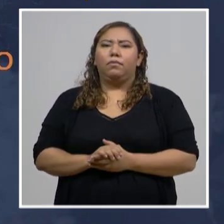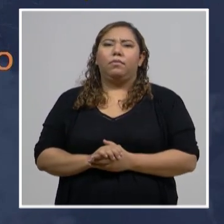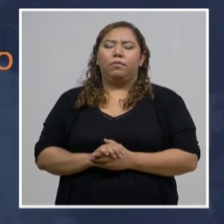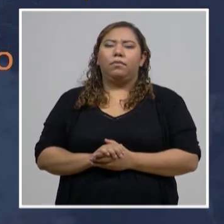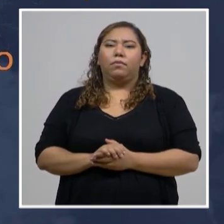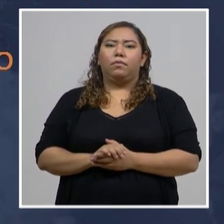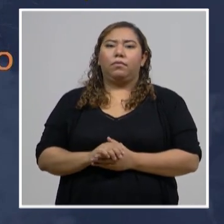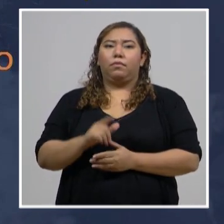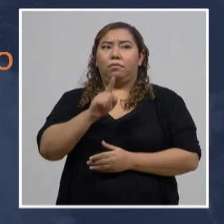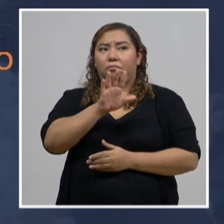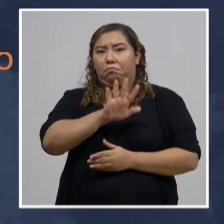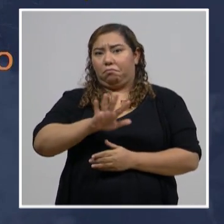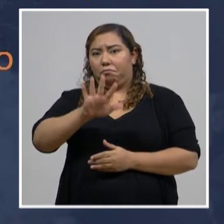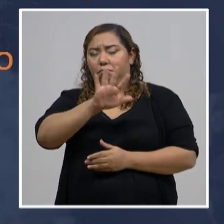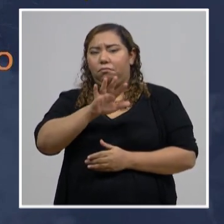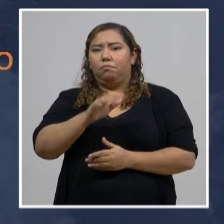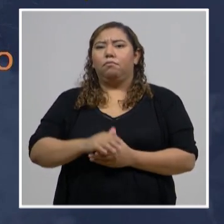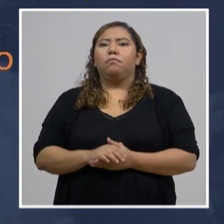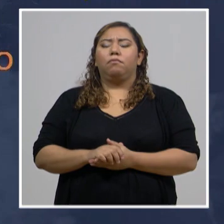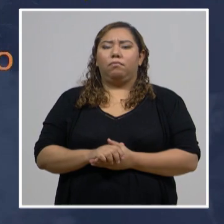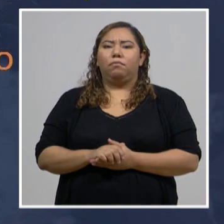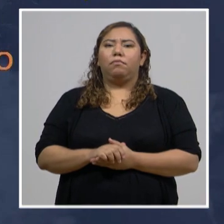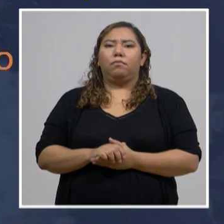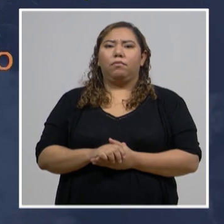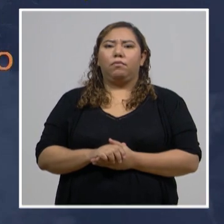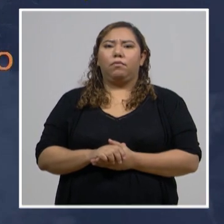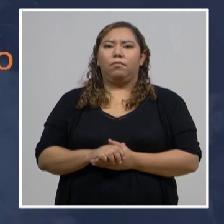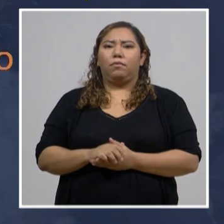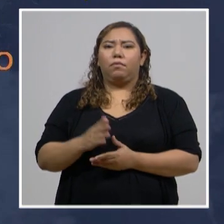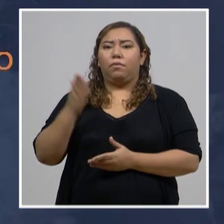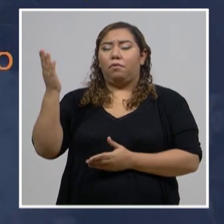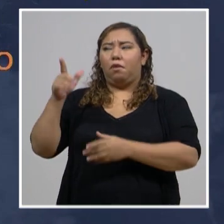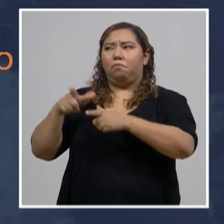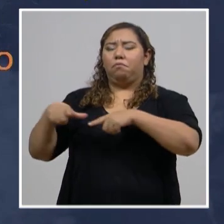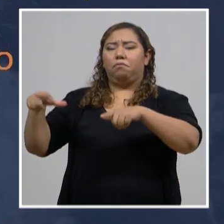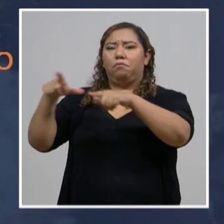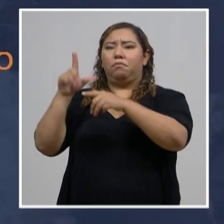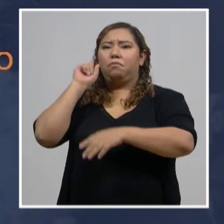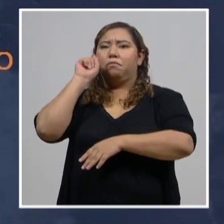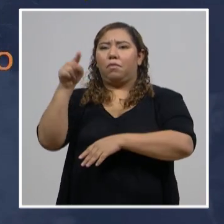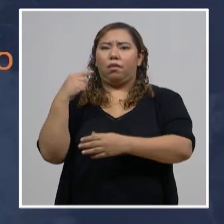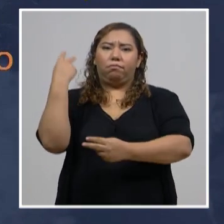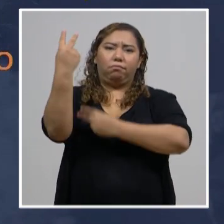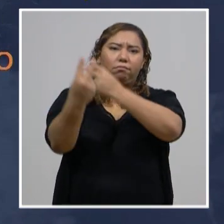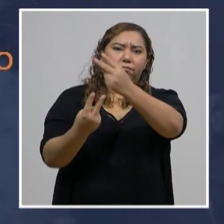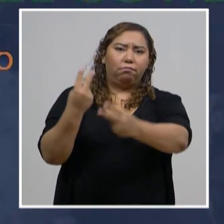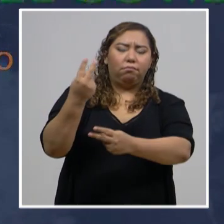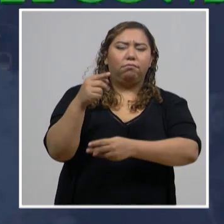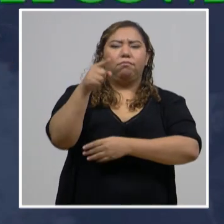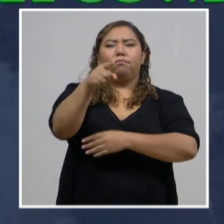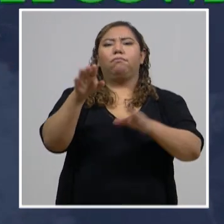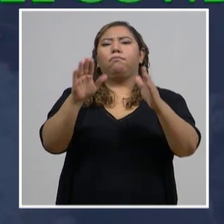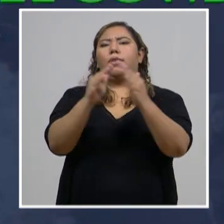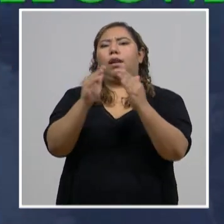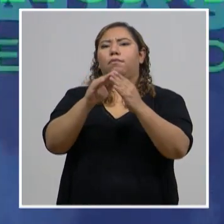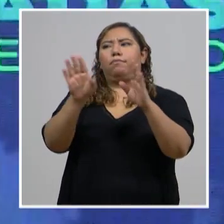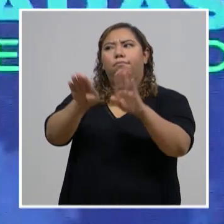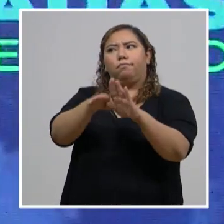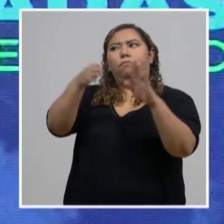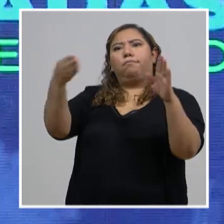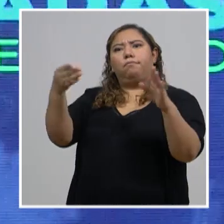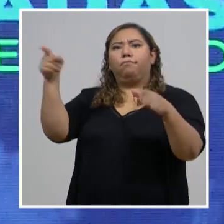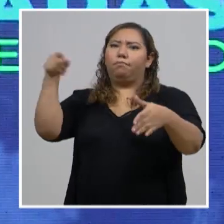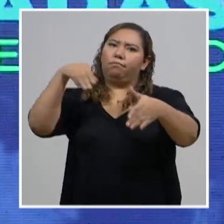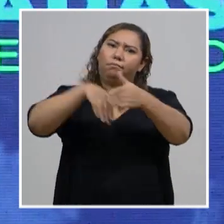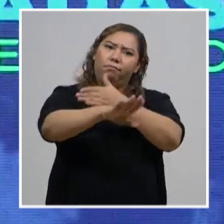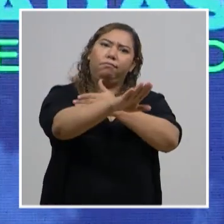y en San Pedro Sula, el triaje móvil estará en El Ocotillo. Abra sus puertas a las brigadas contra el COVID-19